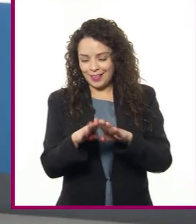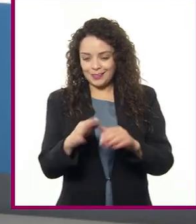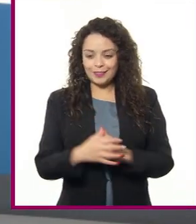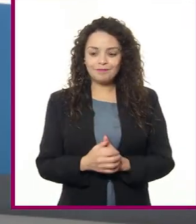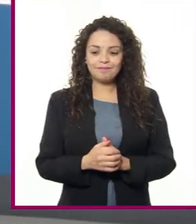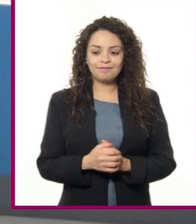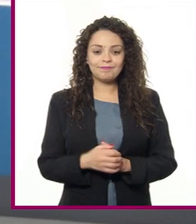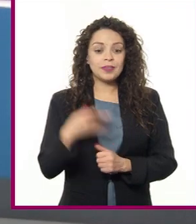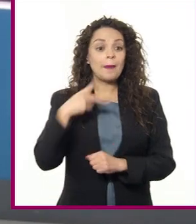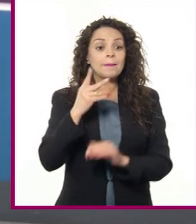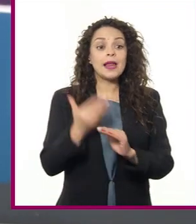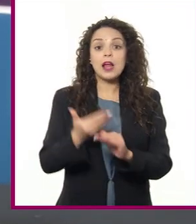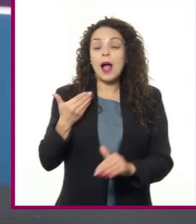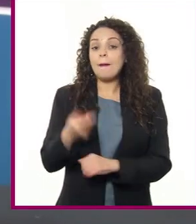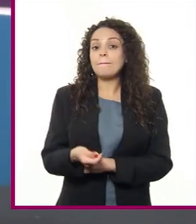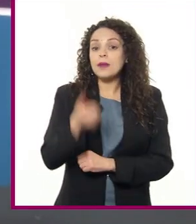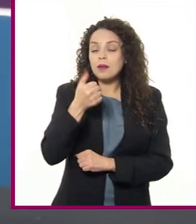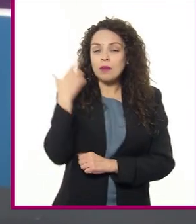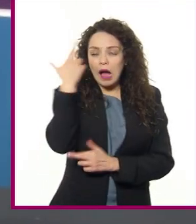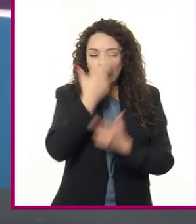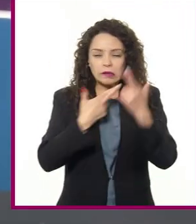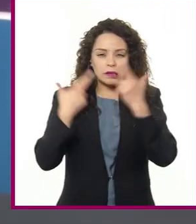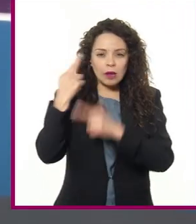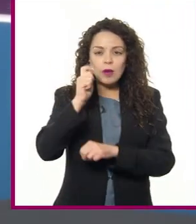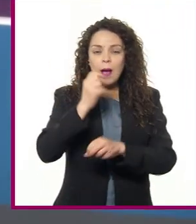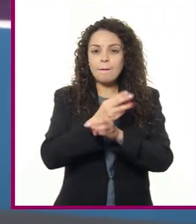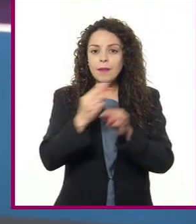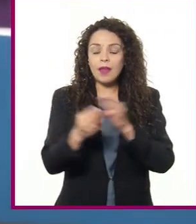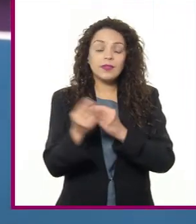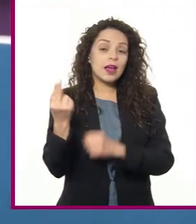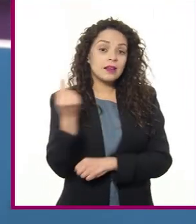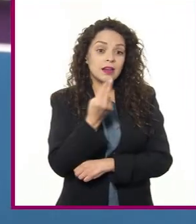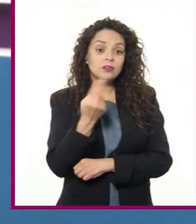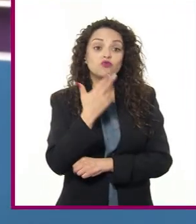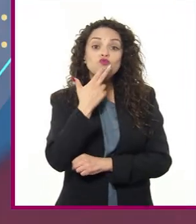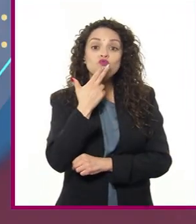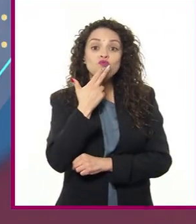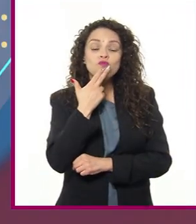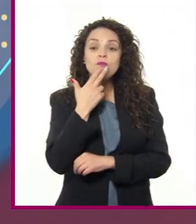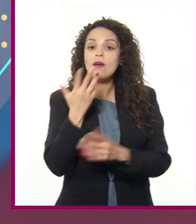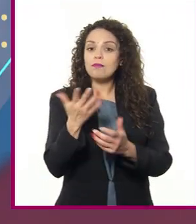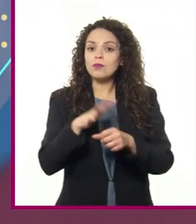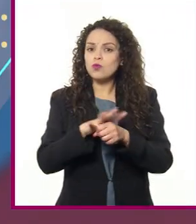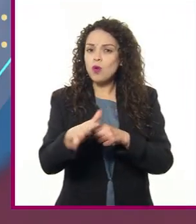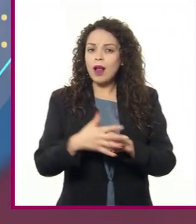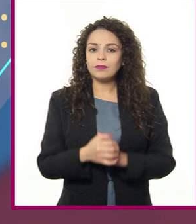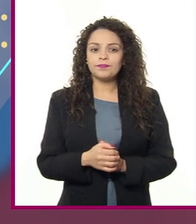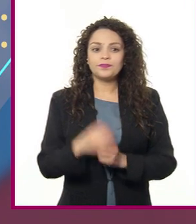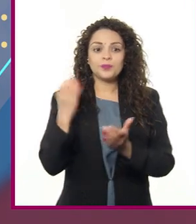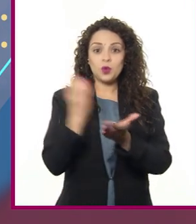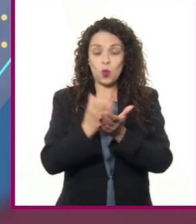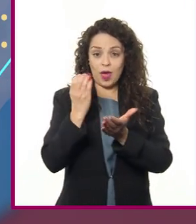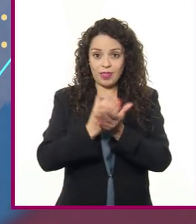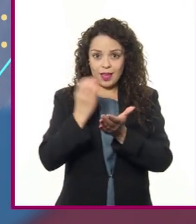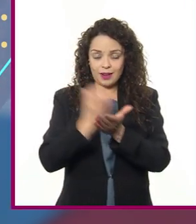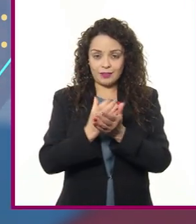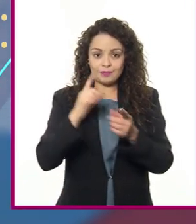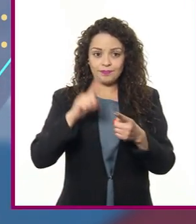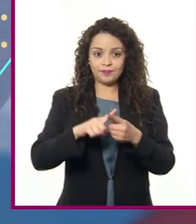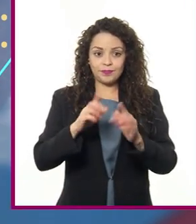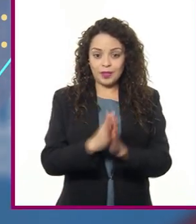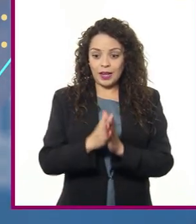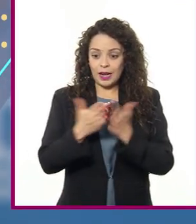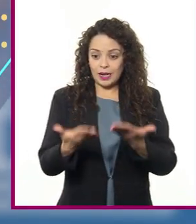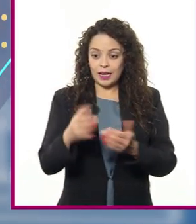Pero antes, revisemos los materiales que necesitarán. Cuaderno de notas, libro de